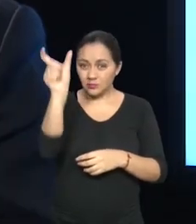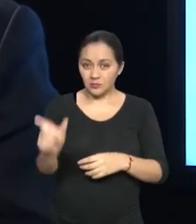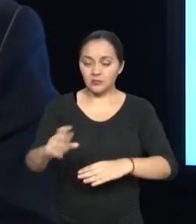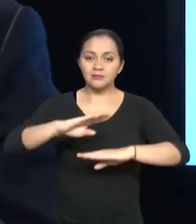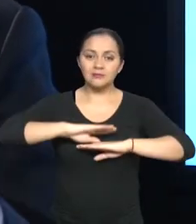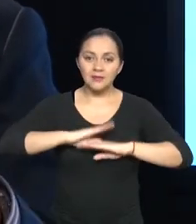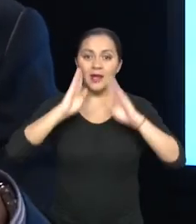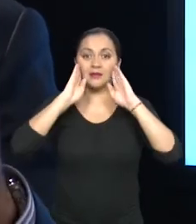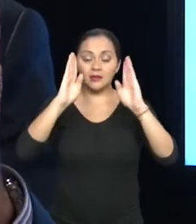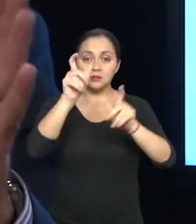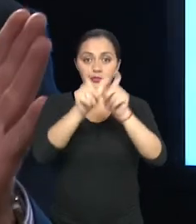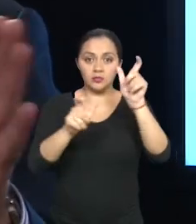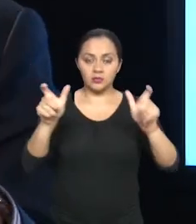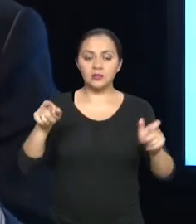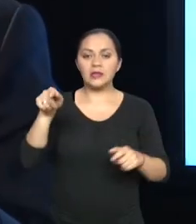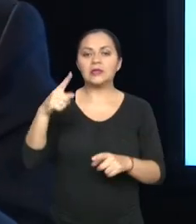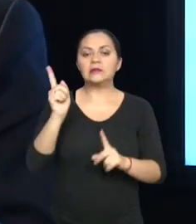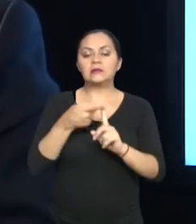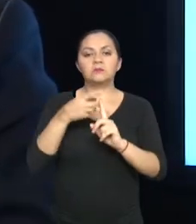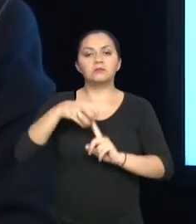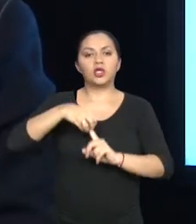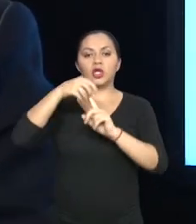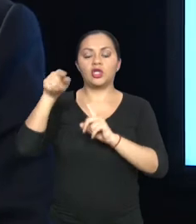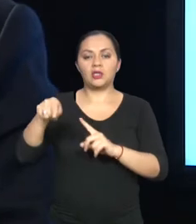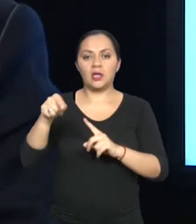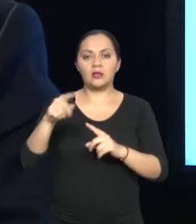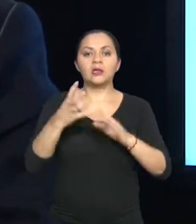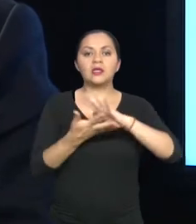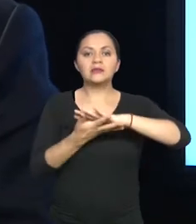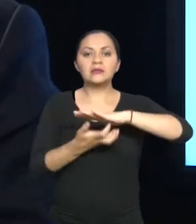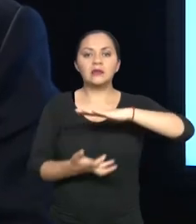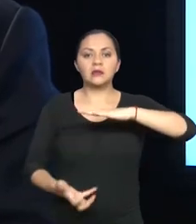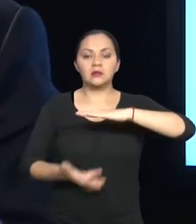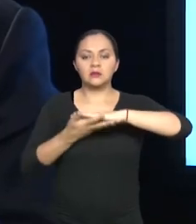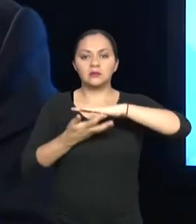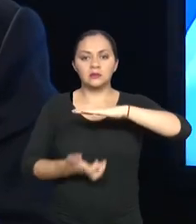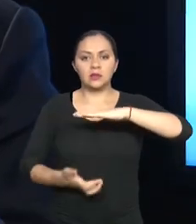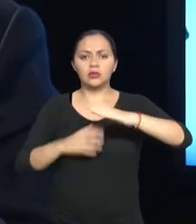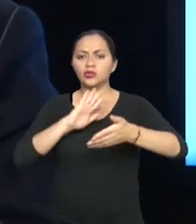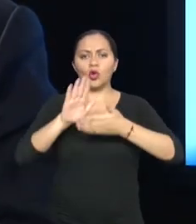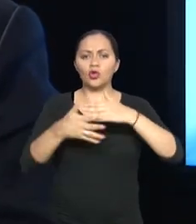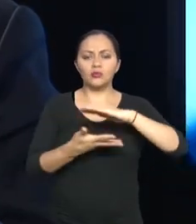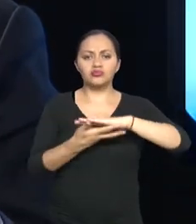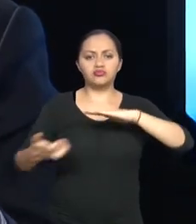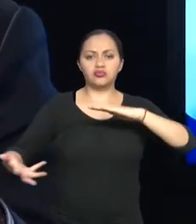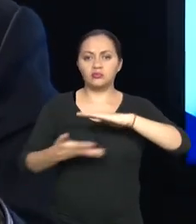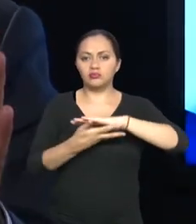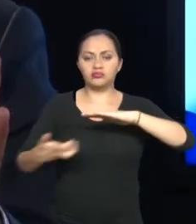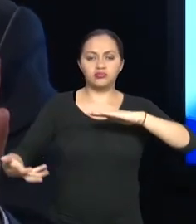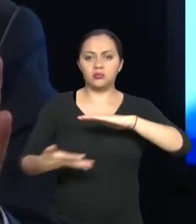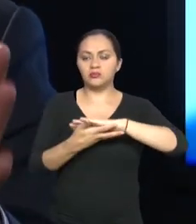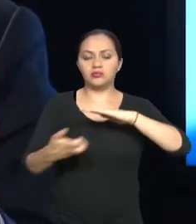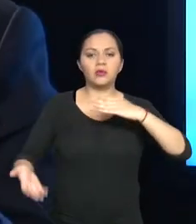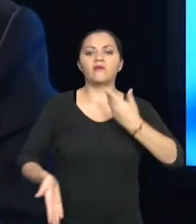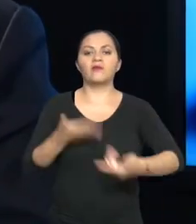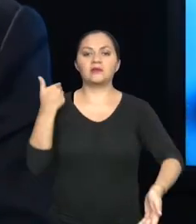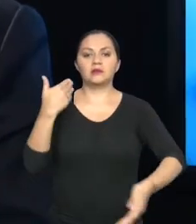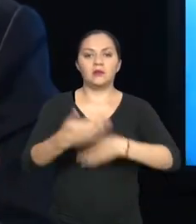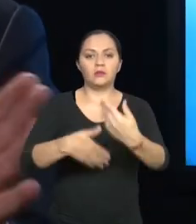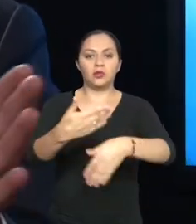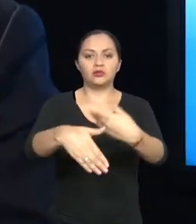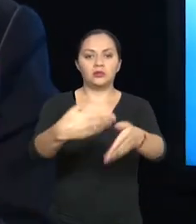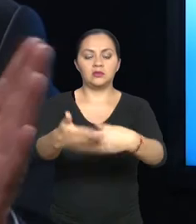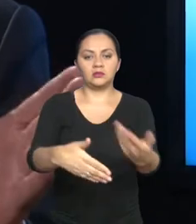donde se potenciaba principalmente el escaneo de los documentos que permitan agilitar ese proceso,